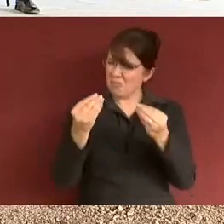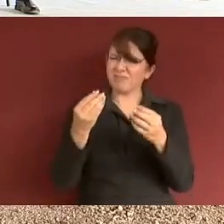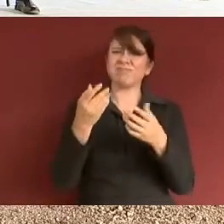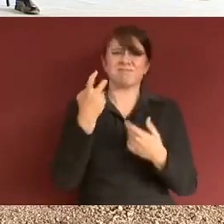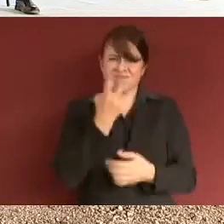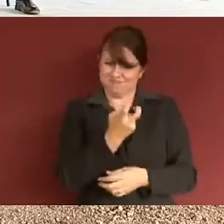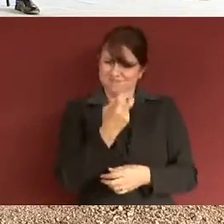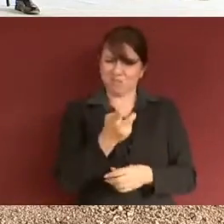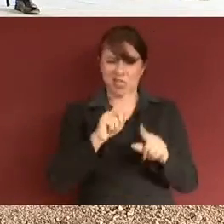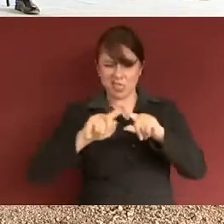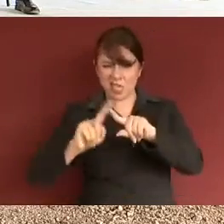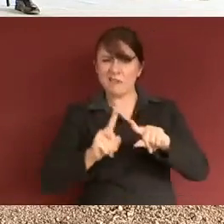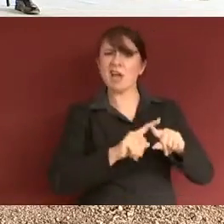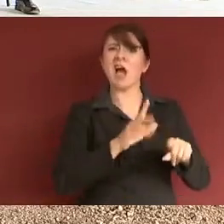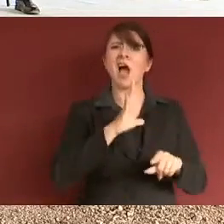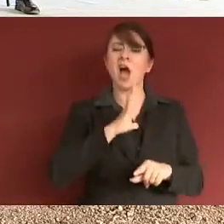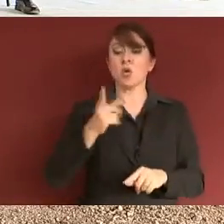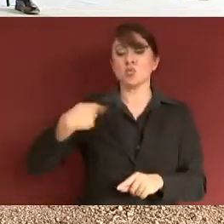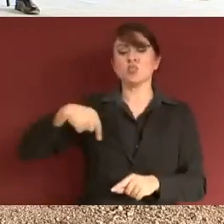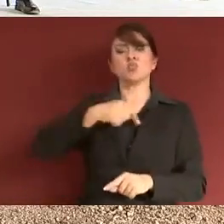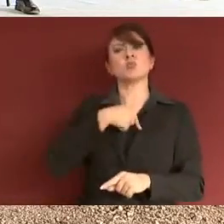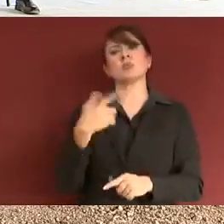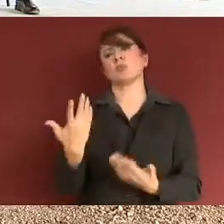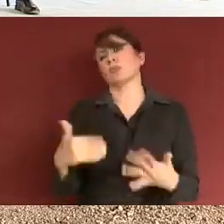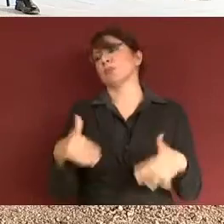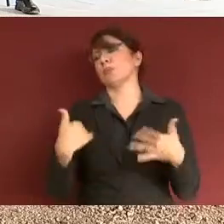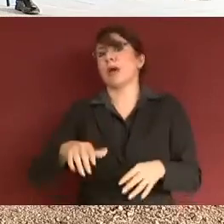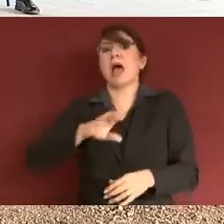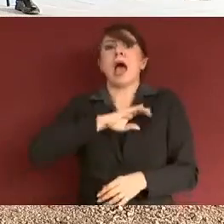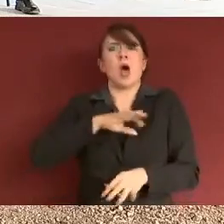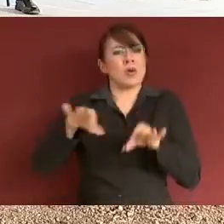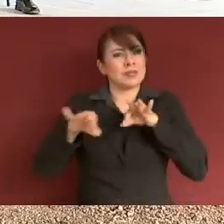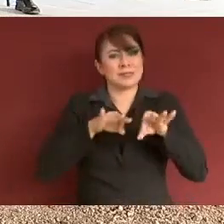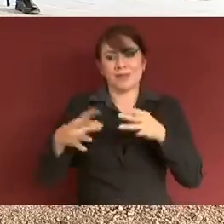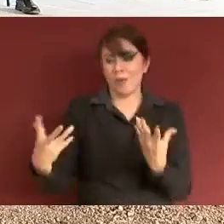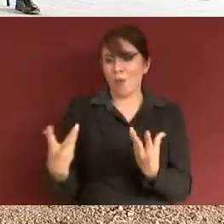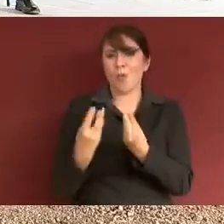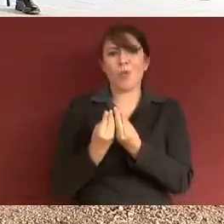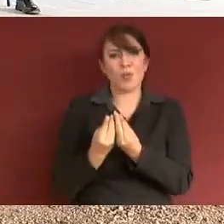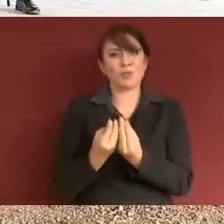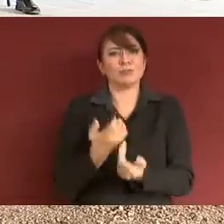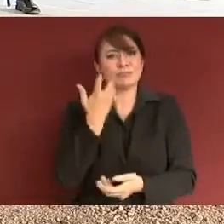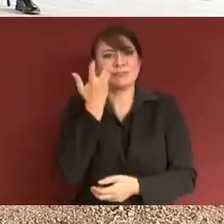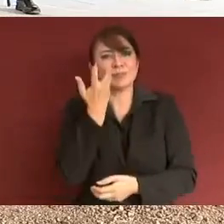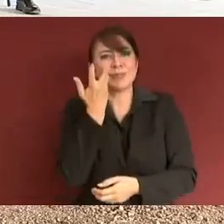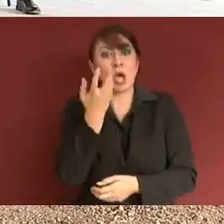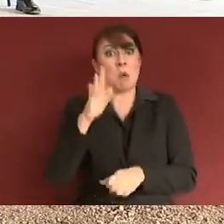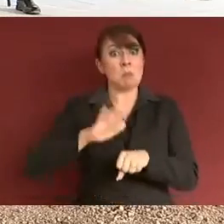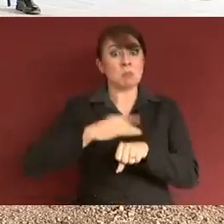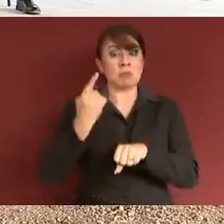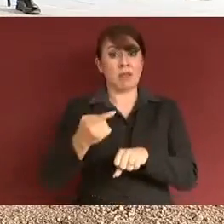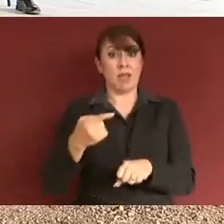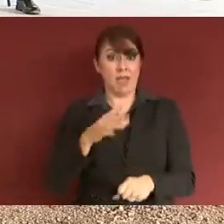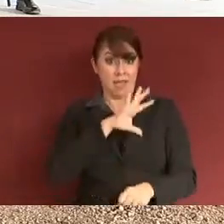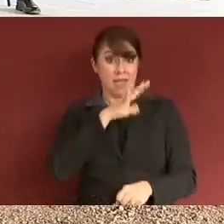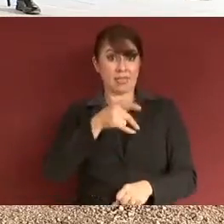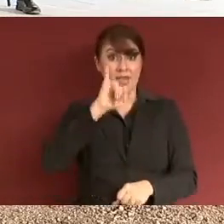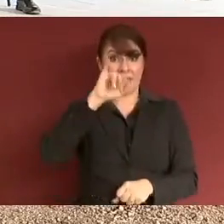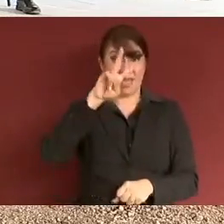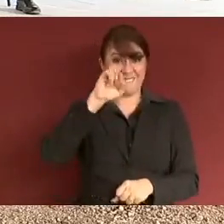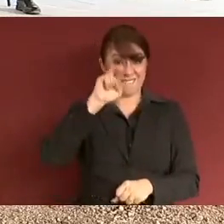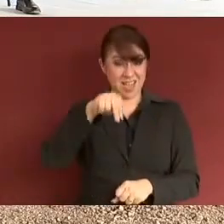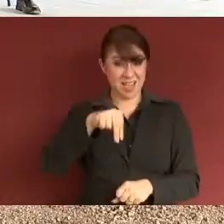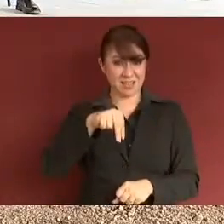además lo hicimos porque lo hicimos con mucho cariño, con muchas ganas de trabajar juntos y porque el general Iván también tiene la